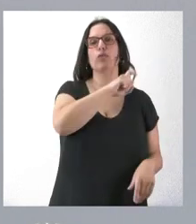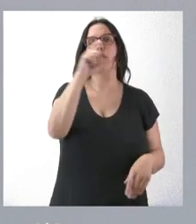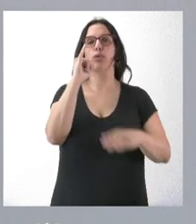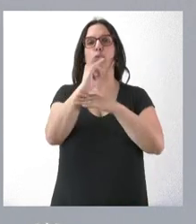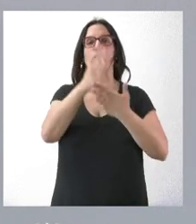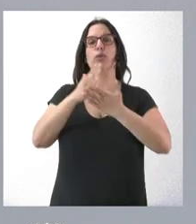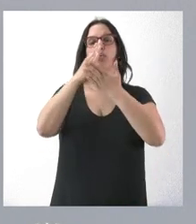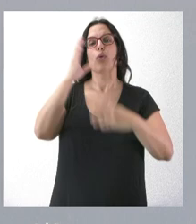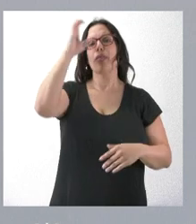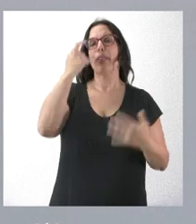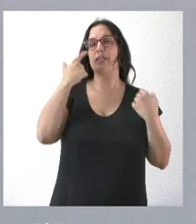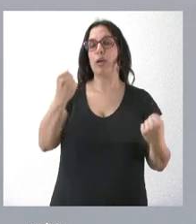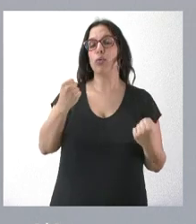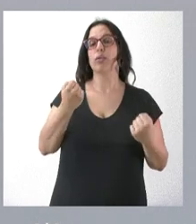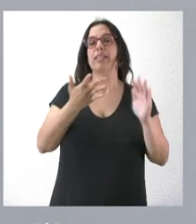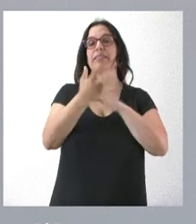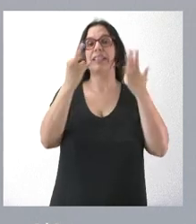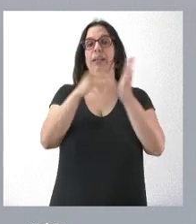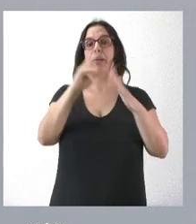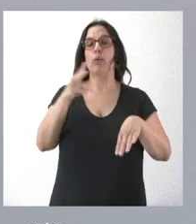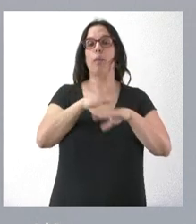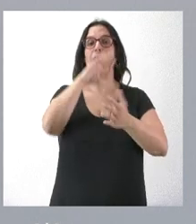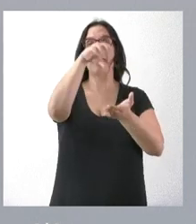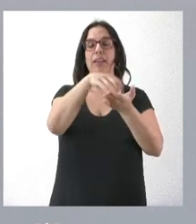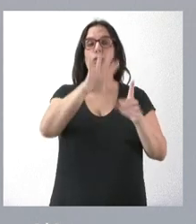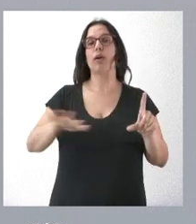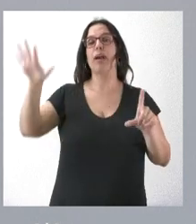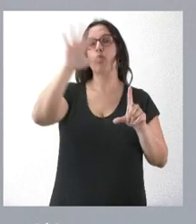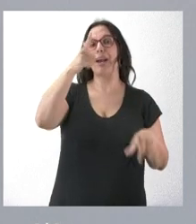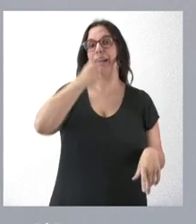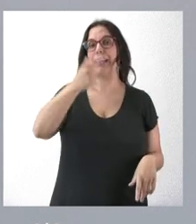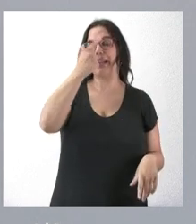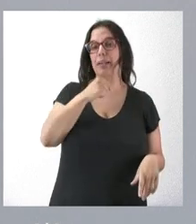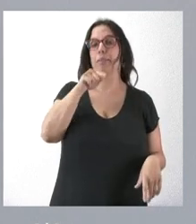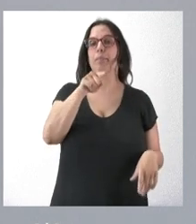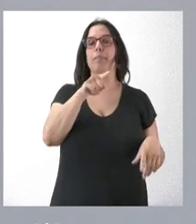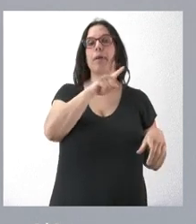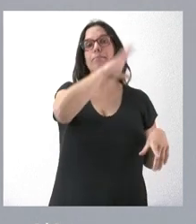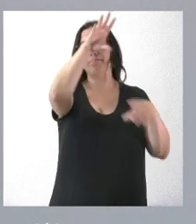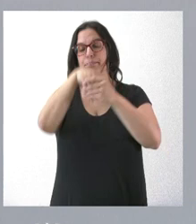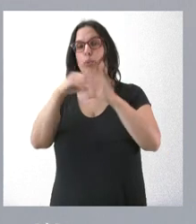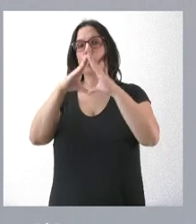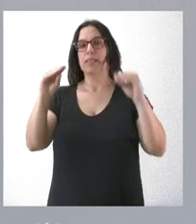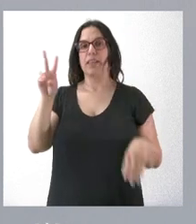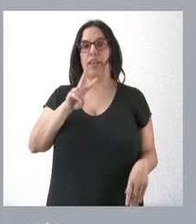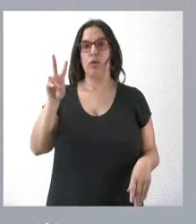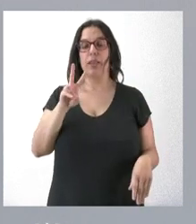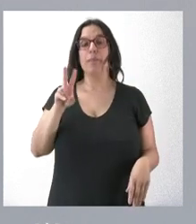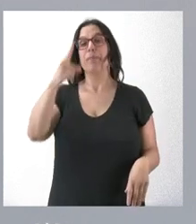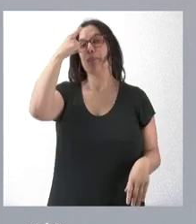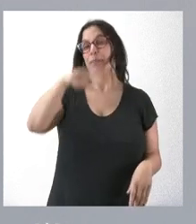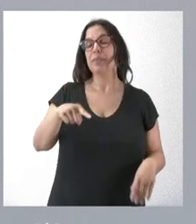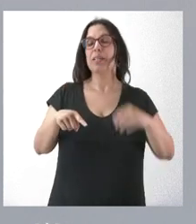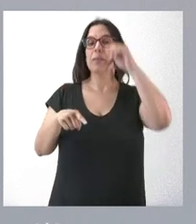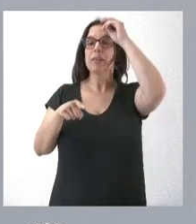Ciencias de la Salud. 70.000 euros para el Centro Nacional de la Gripe, que es dependiente de la Universidad de Valladolid. Saben ustedes que es